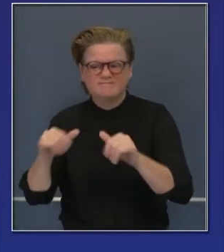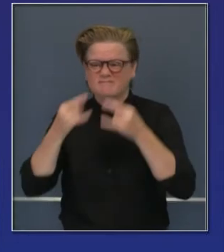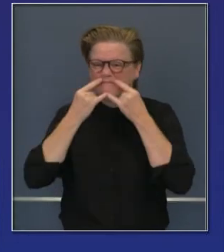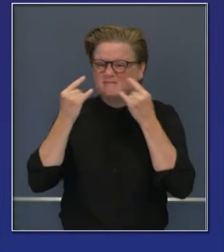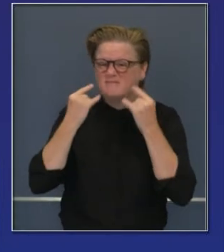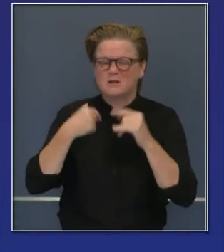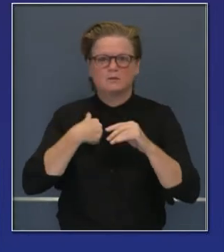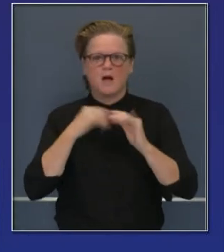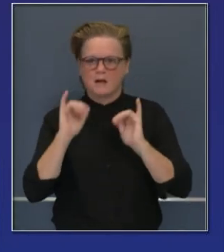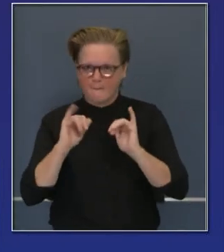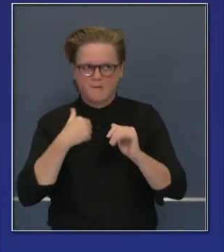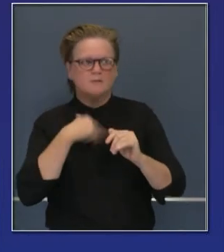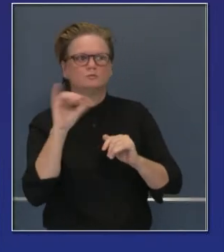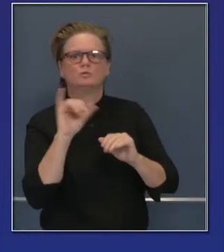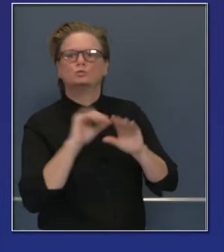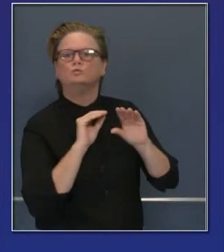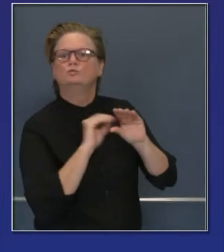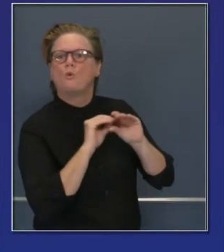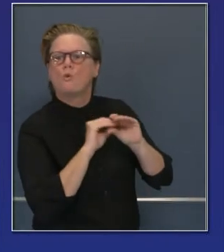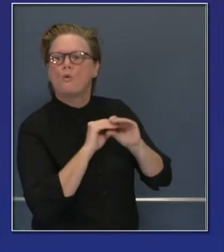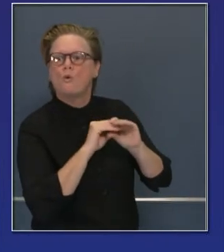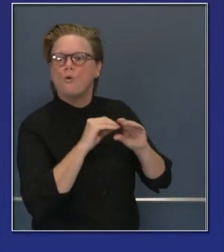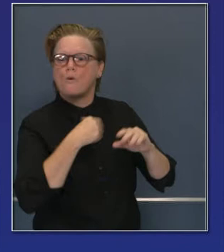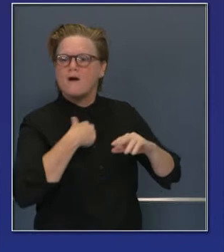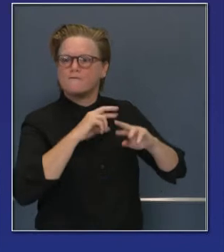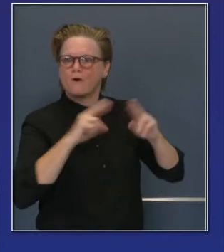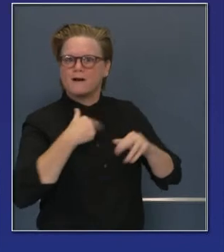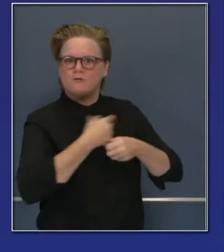existencia, como mencionamos hace un momento.